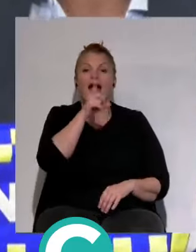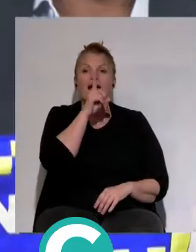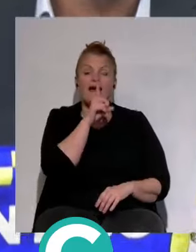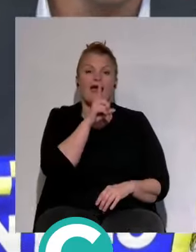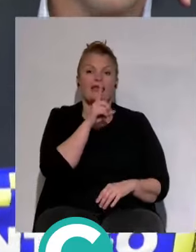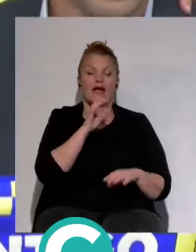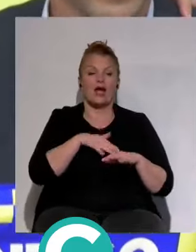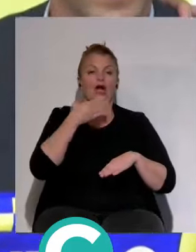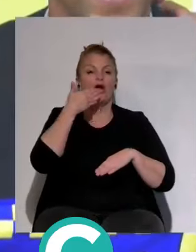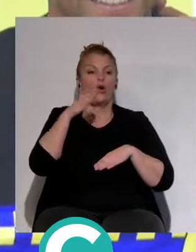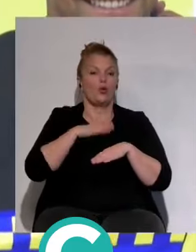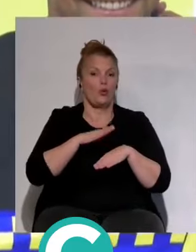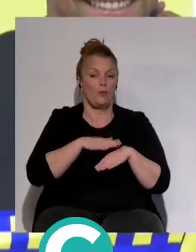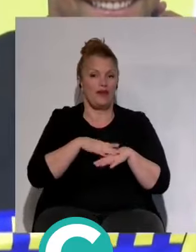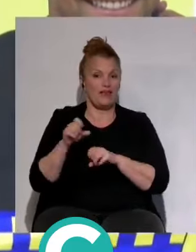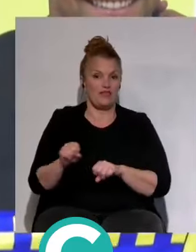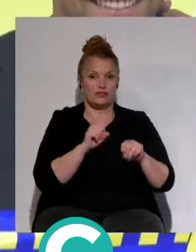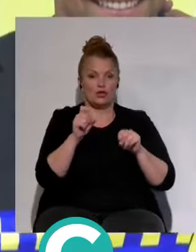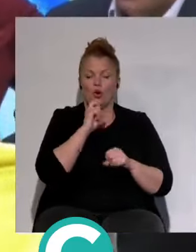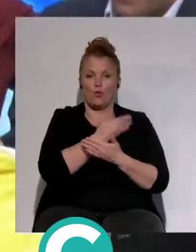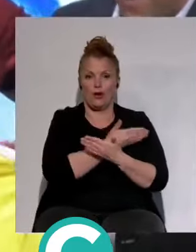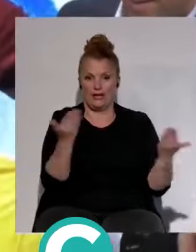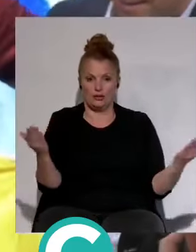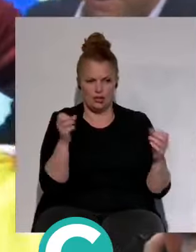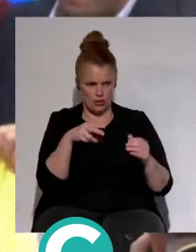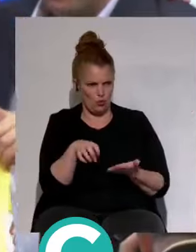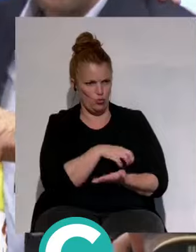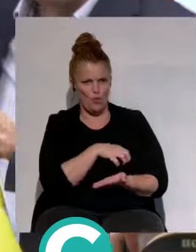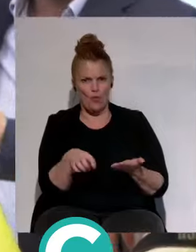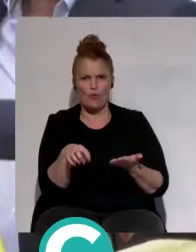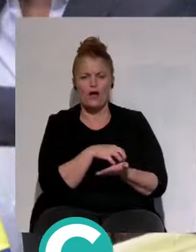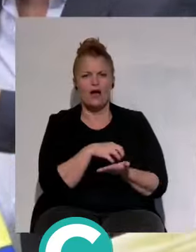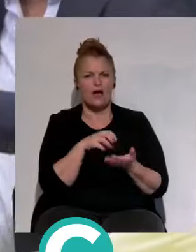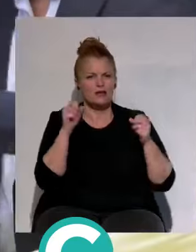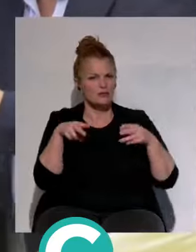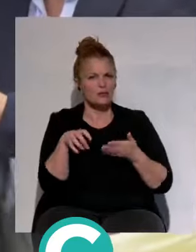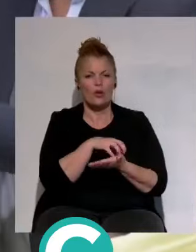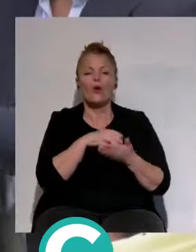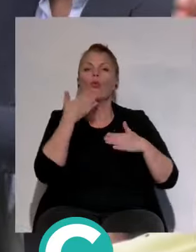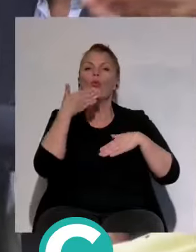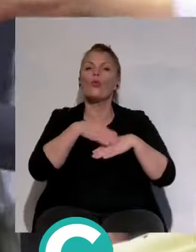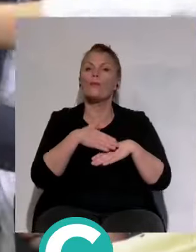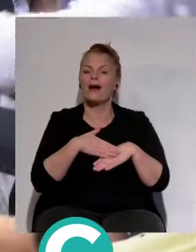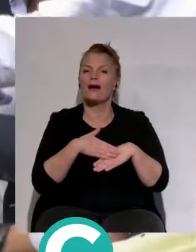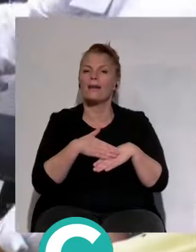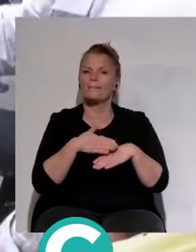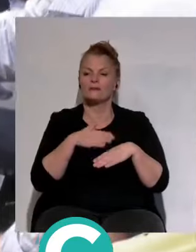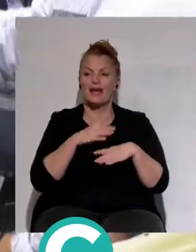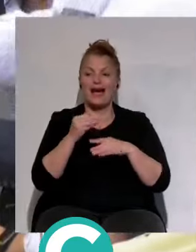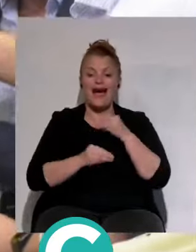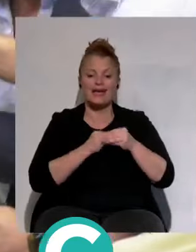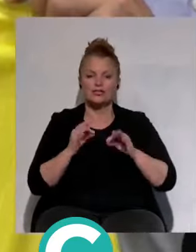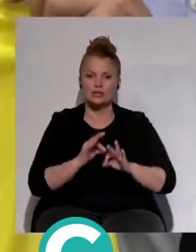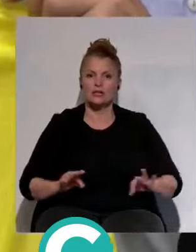el culpable del defenso como el resto? No, indudablemente. Está evidentemente, que tiene su urbana responsabilidad. Y será culpable porque, sin haber hecho